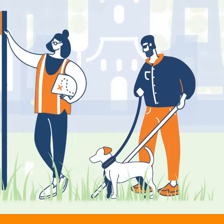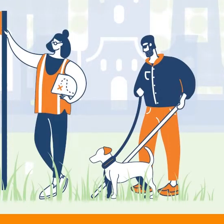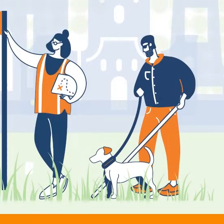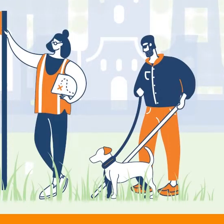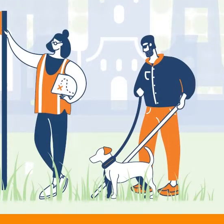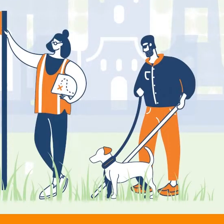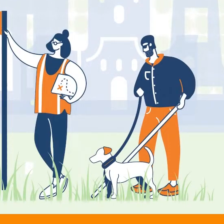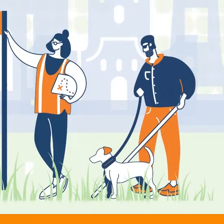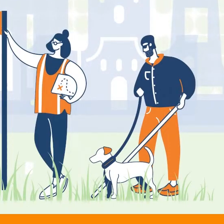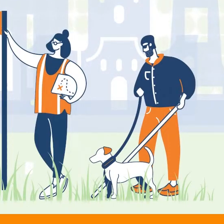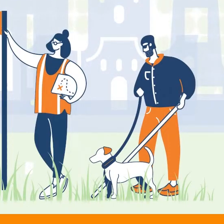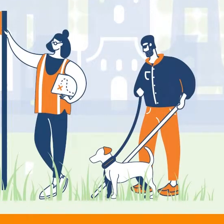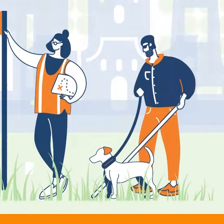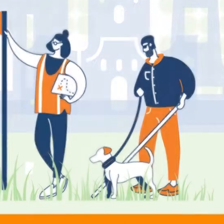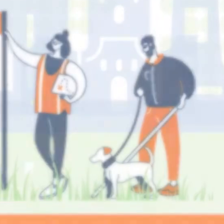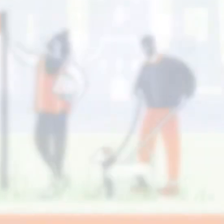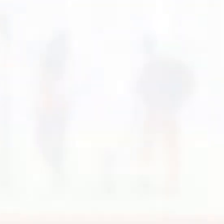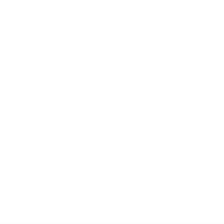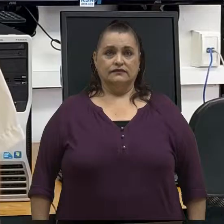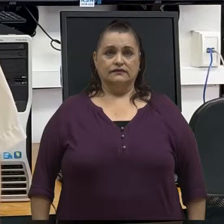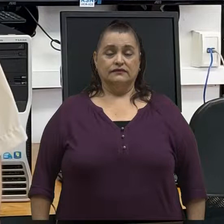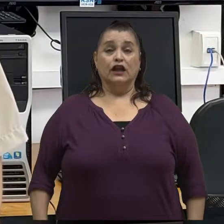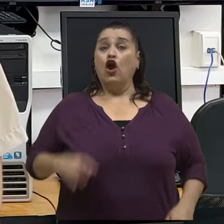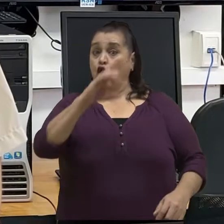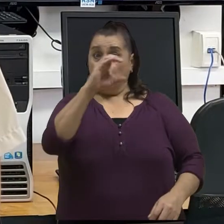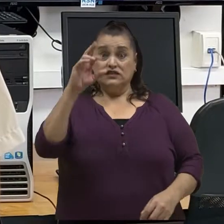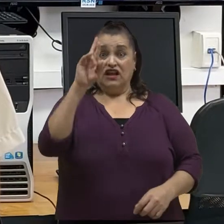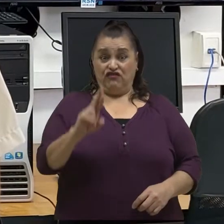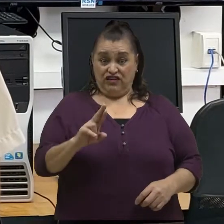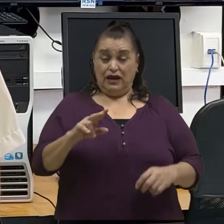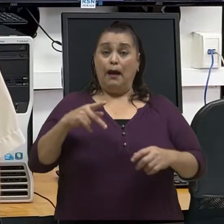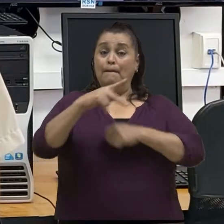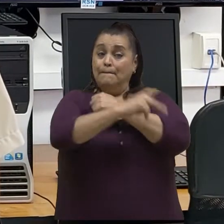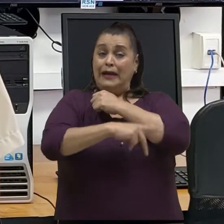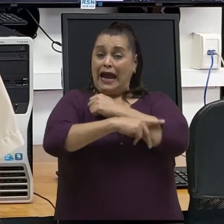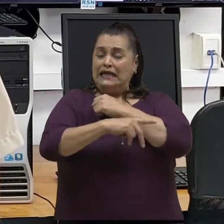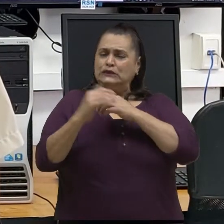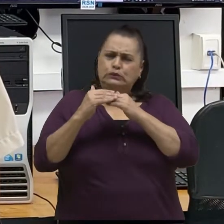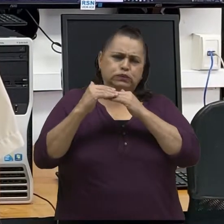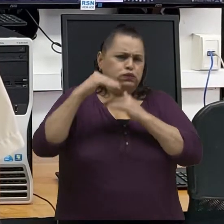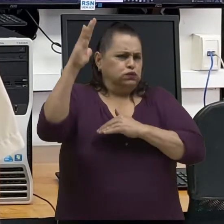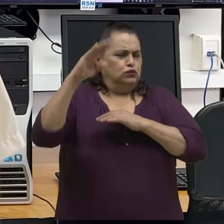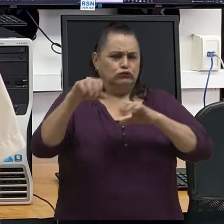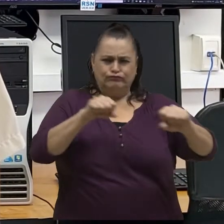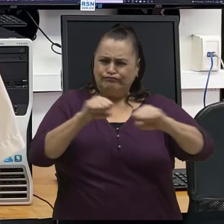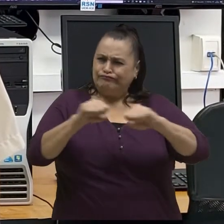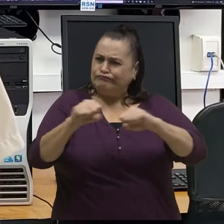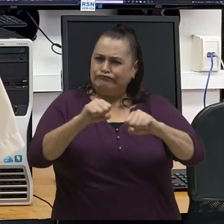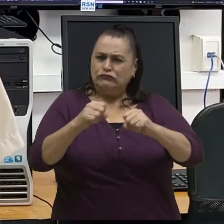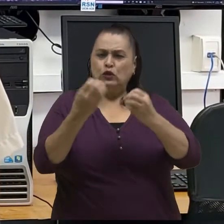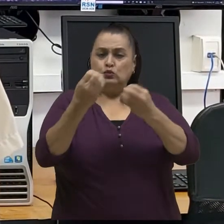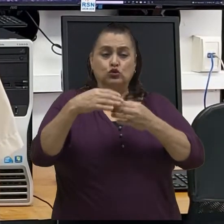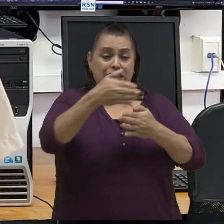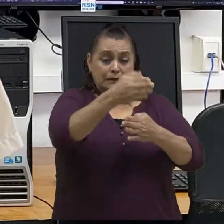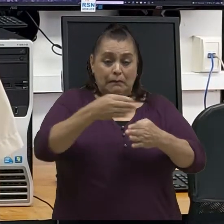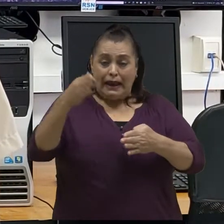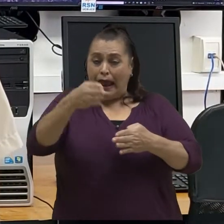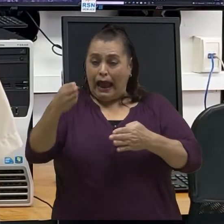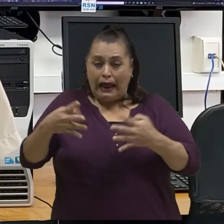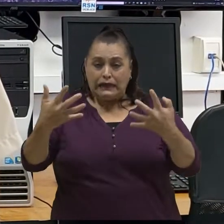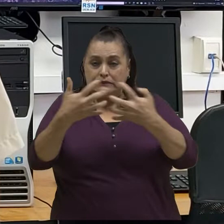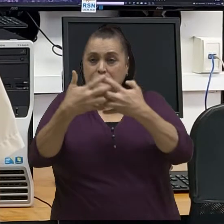¿Qué es el Nacional Al ser Costa Rica un país altamente tectónico, donde muchas placas